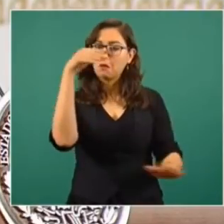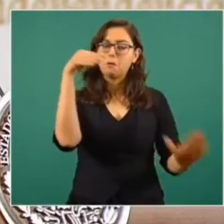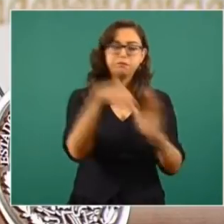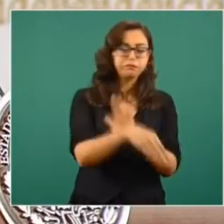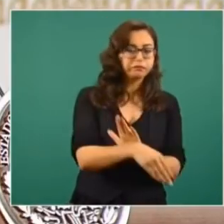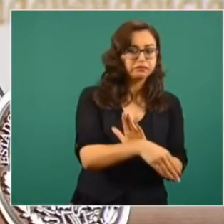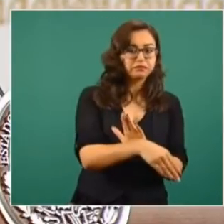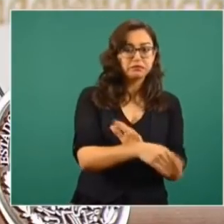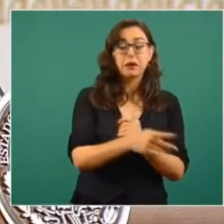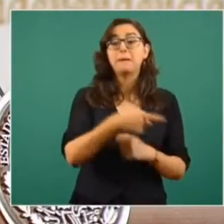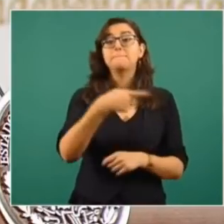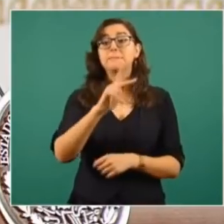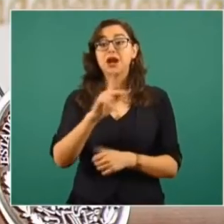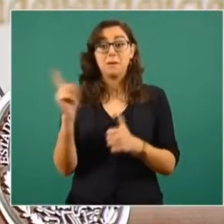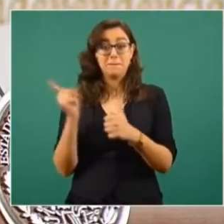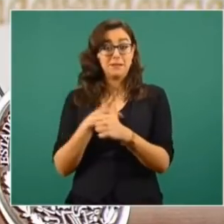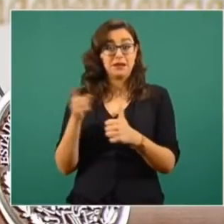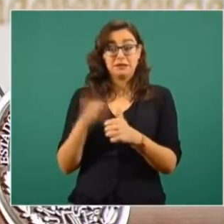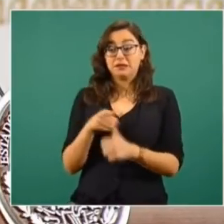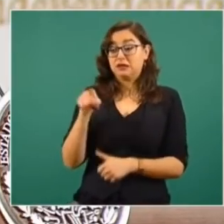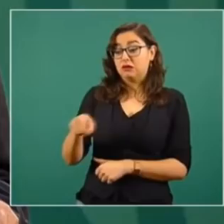pero el sector primario,